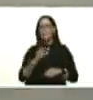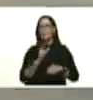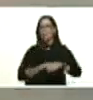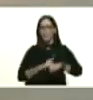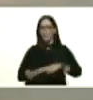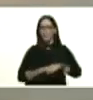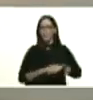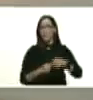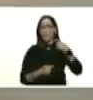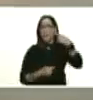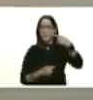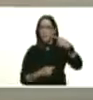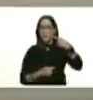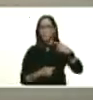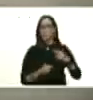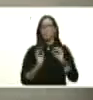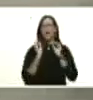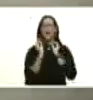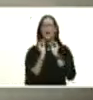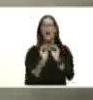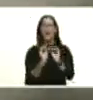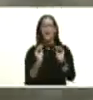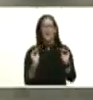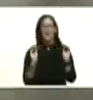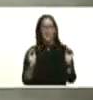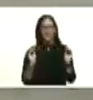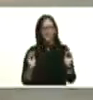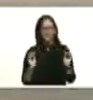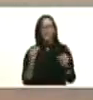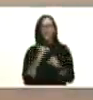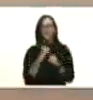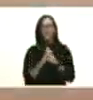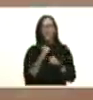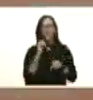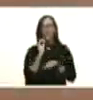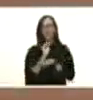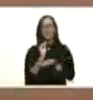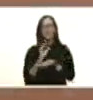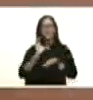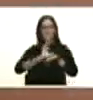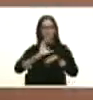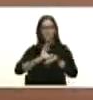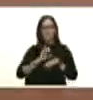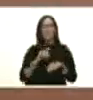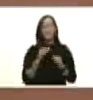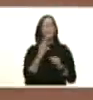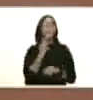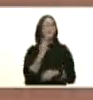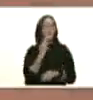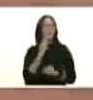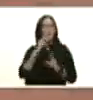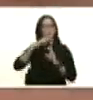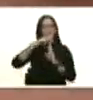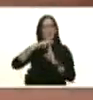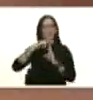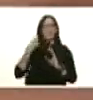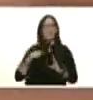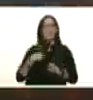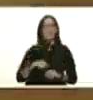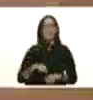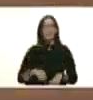la fase de alerta que la estamos trabajando con protección civil por ejemplo en Táchira tenemos instalado 70